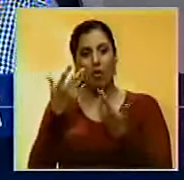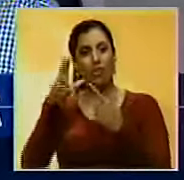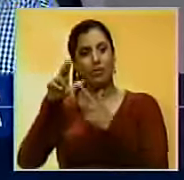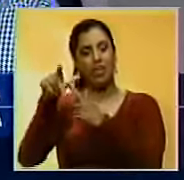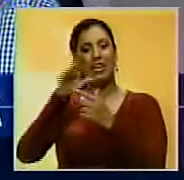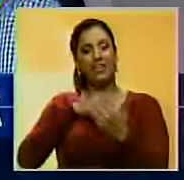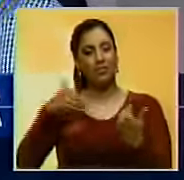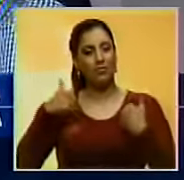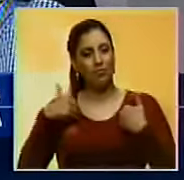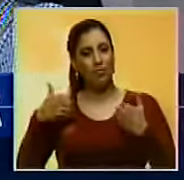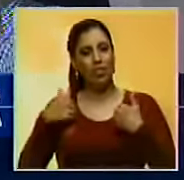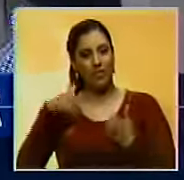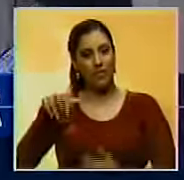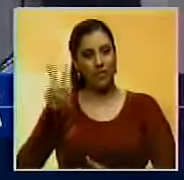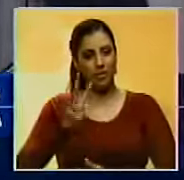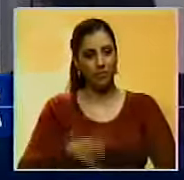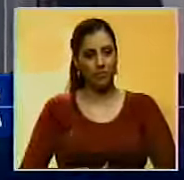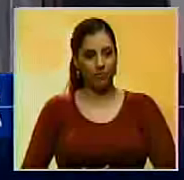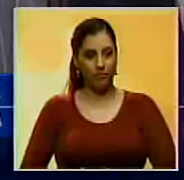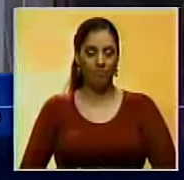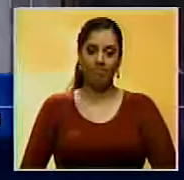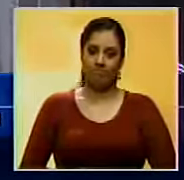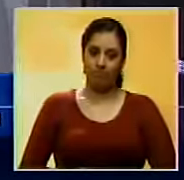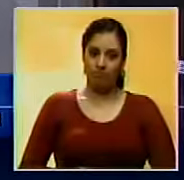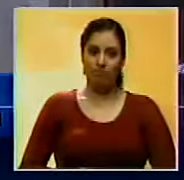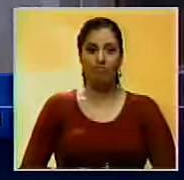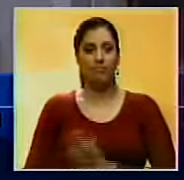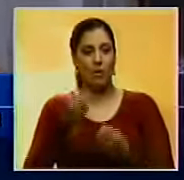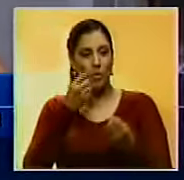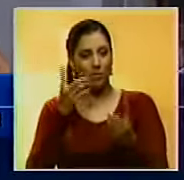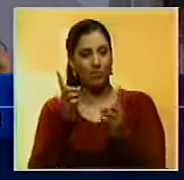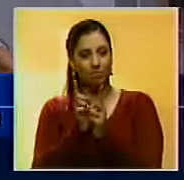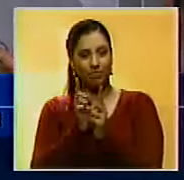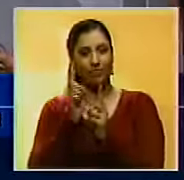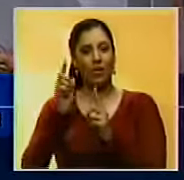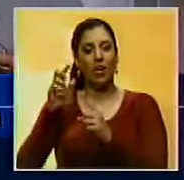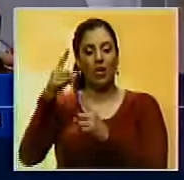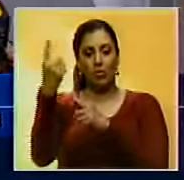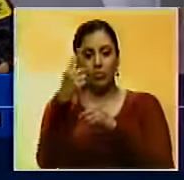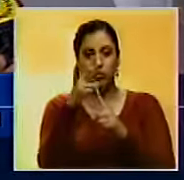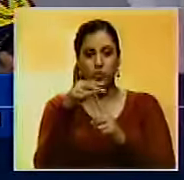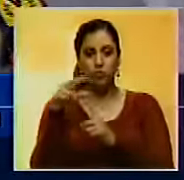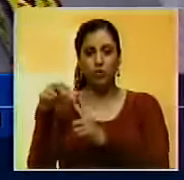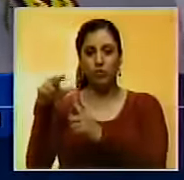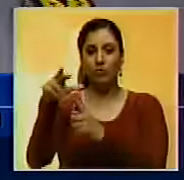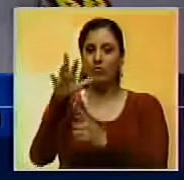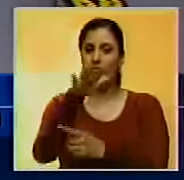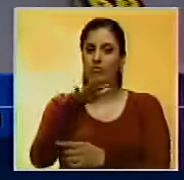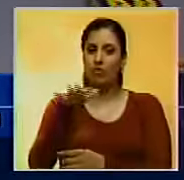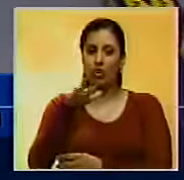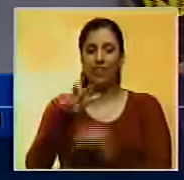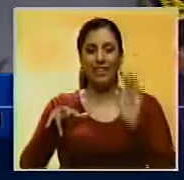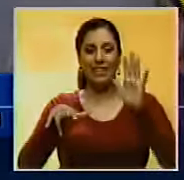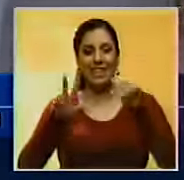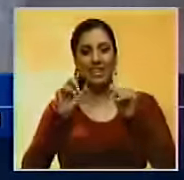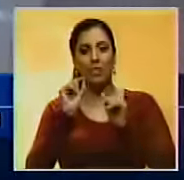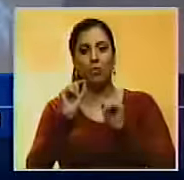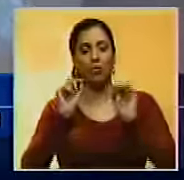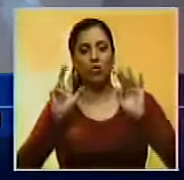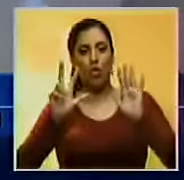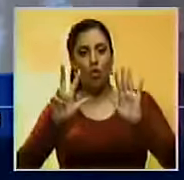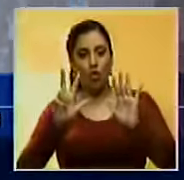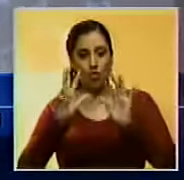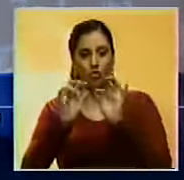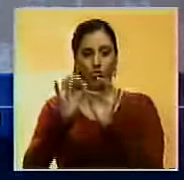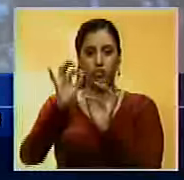consecuencias puede traer a Venezuela? Bueno, a modo rápido, Matthew se encuentra ubicado en 13.8 grados de